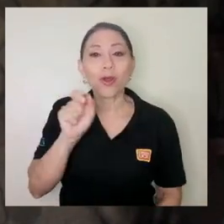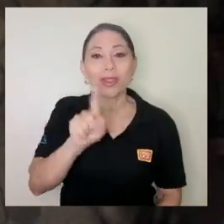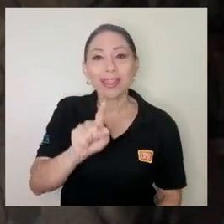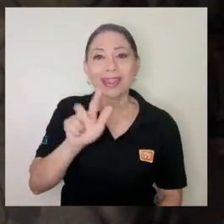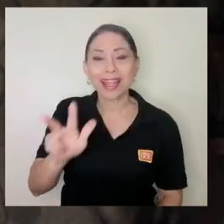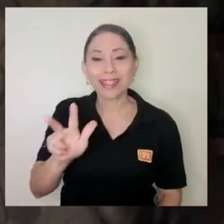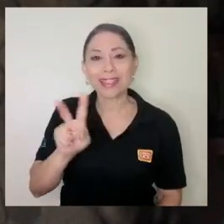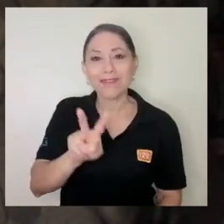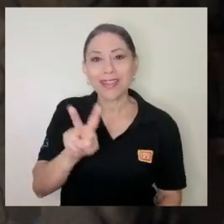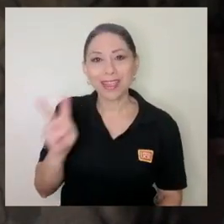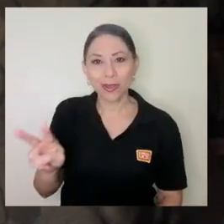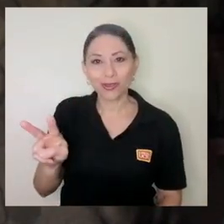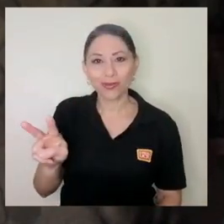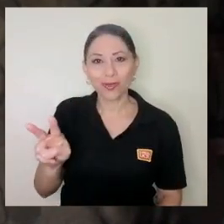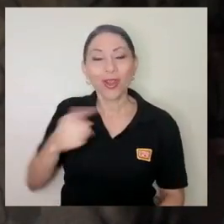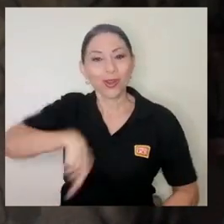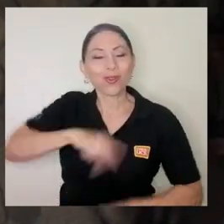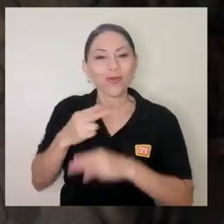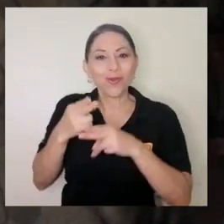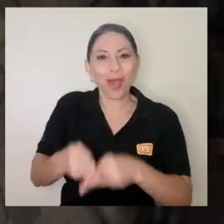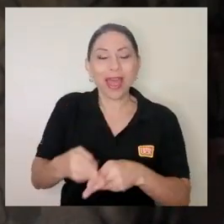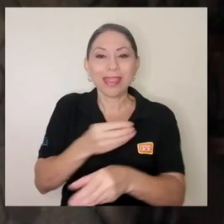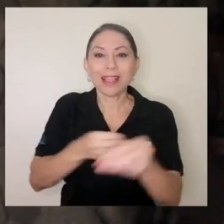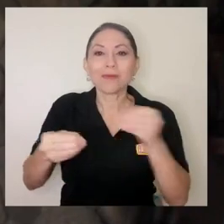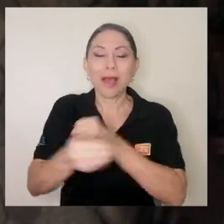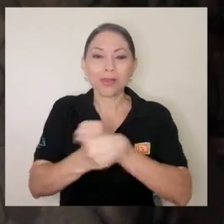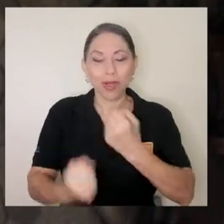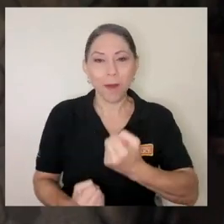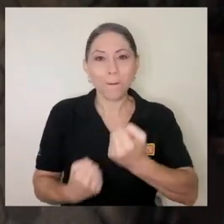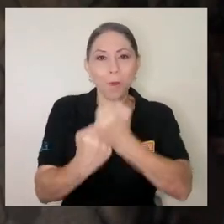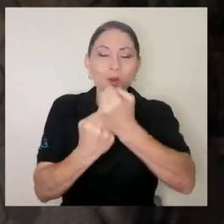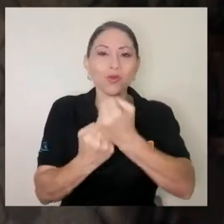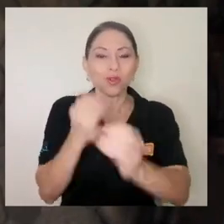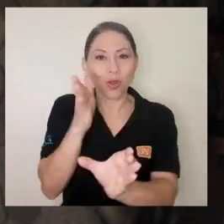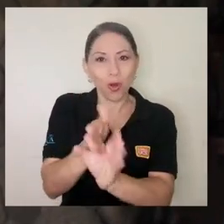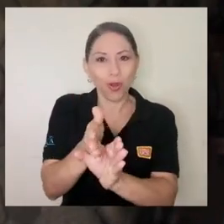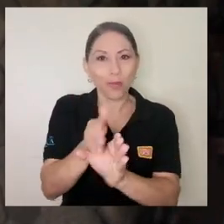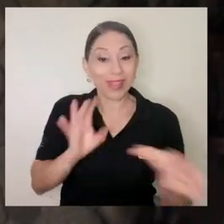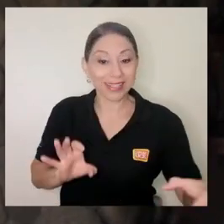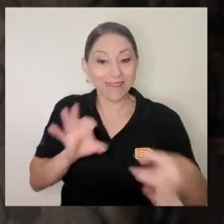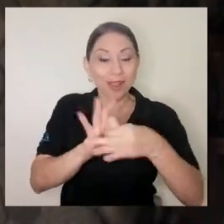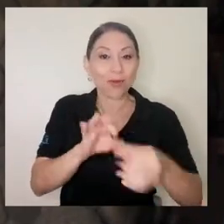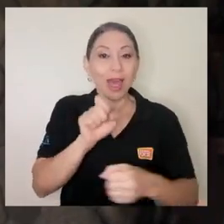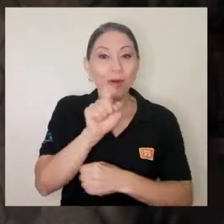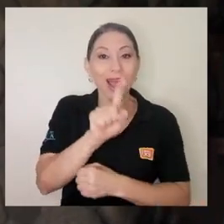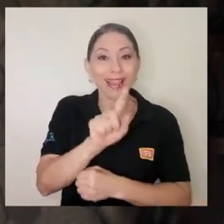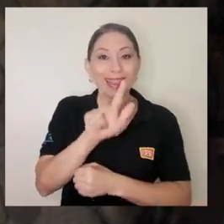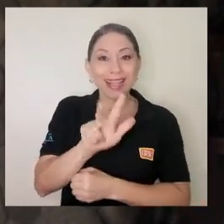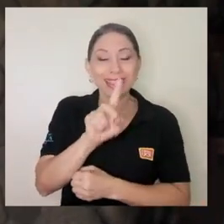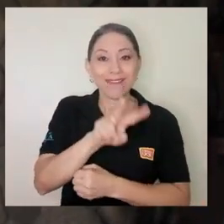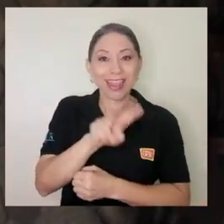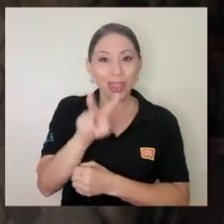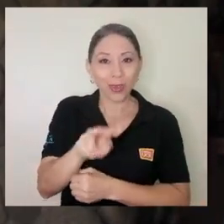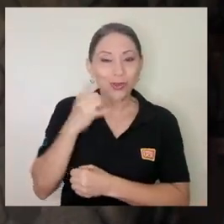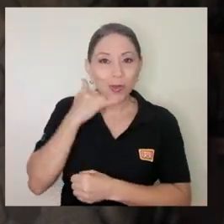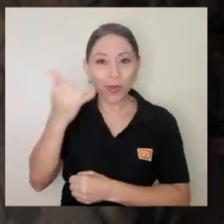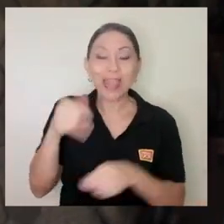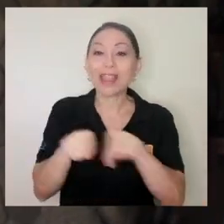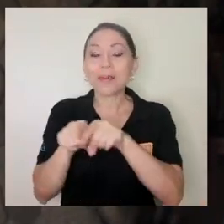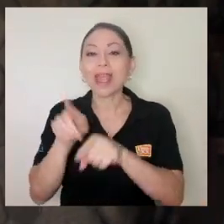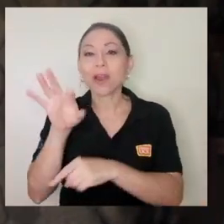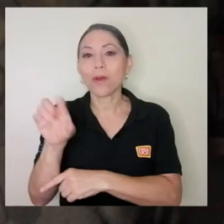despacho de apoyo psicológico, está vinculado al 1322 y al 911. Por cualquiera de las dos vías pueden entrar las llamadas. Y los